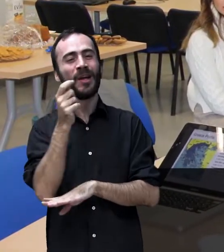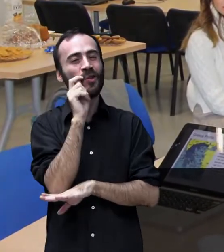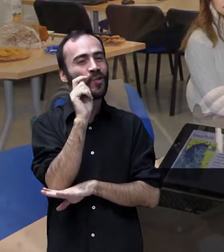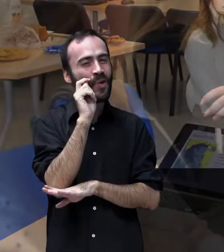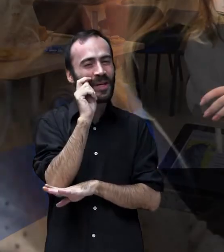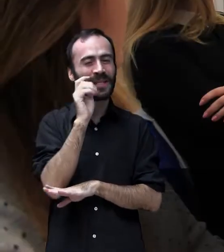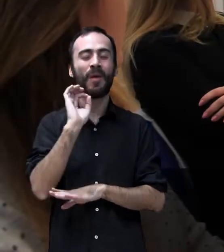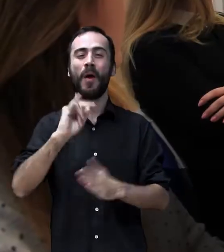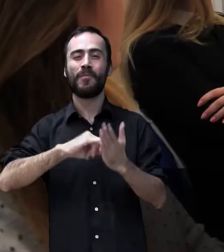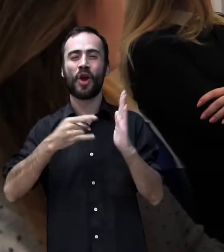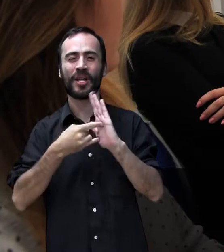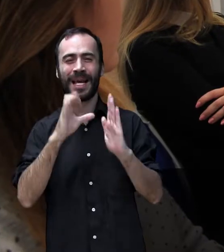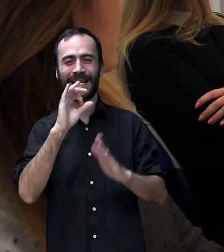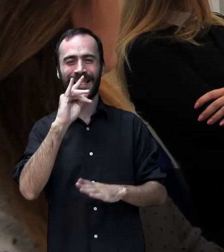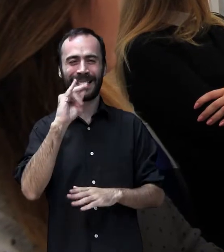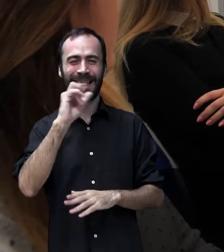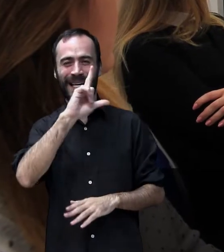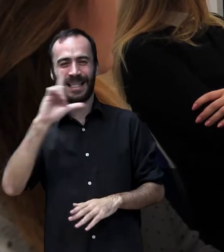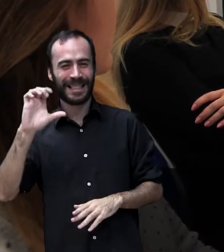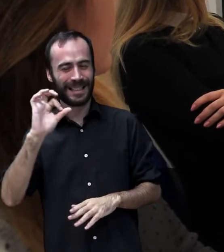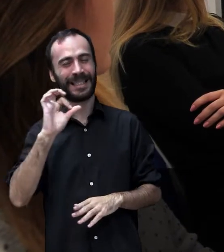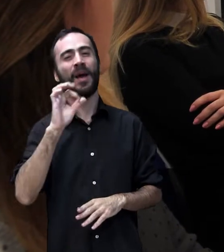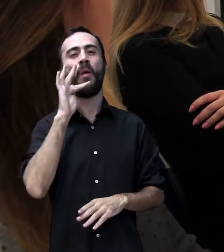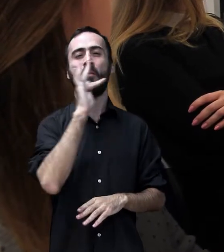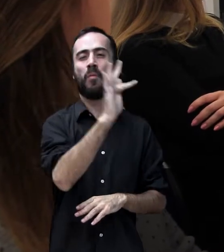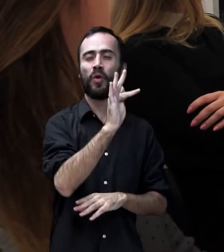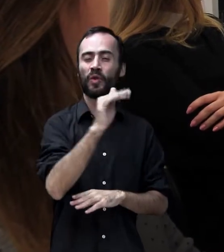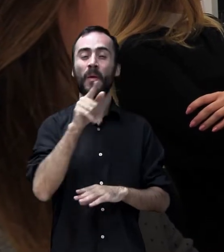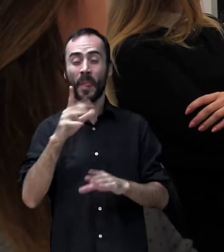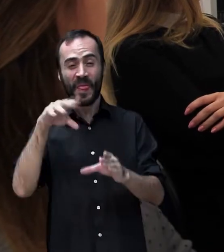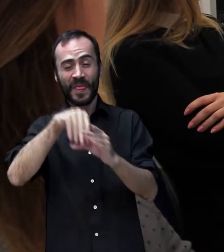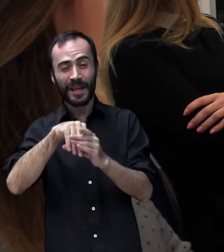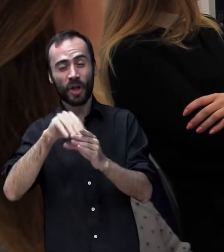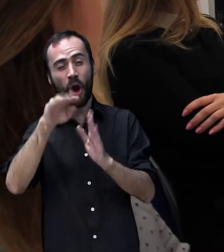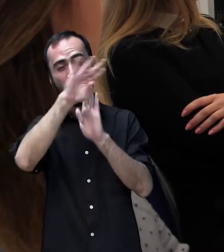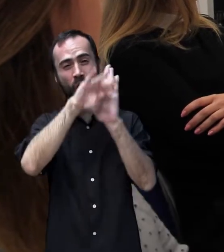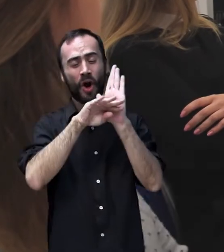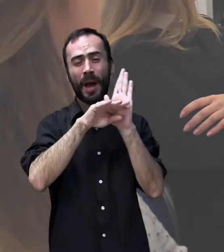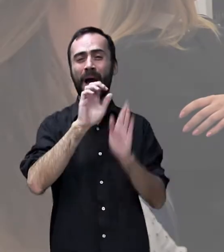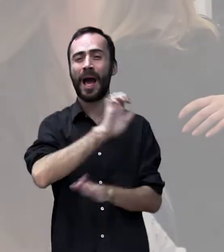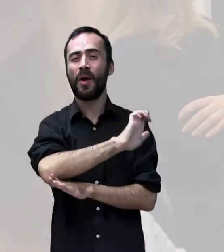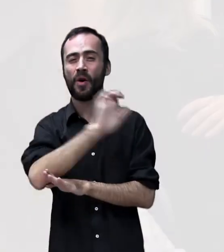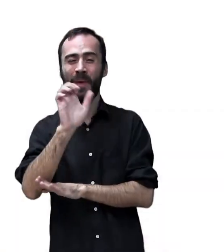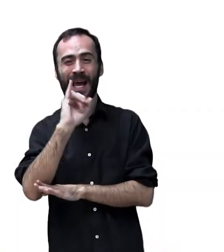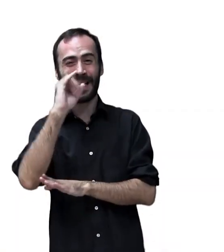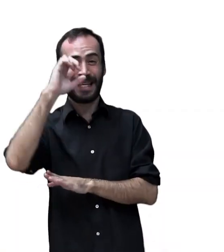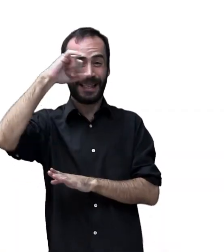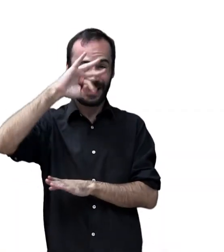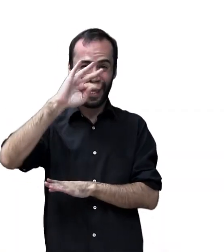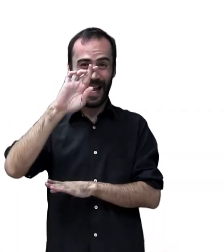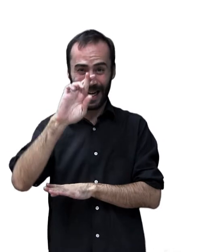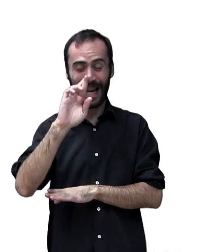Turismo en el proyecto Skills Plus, que se incluye dentro del programa europeo Interreg Europe.